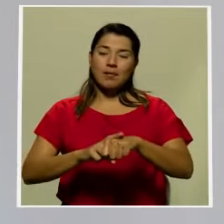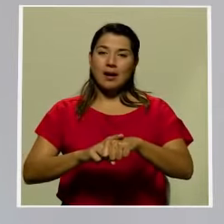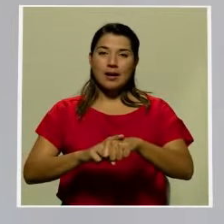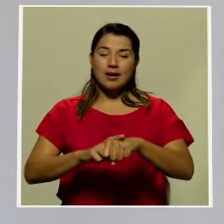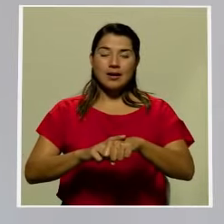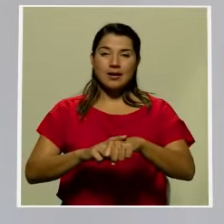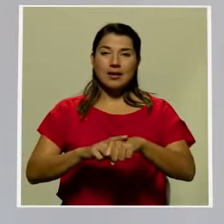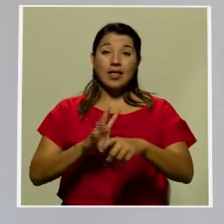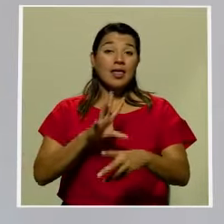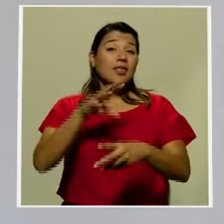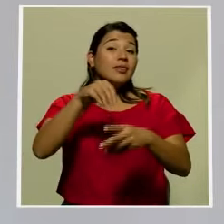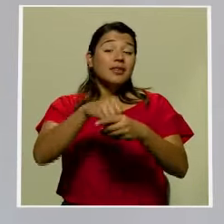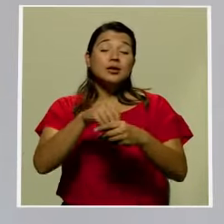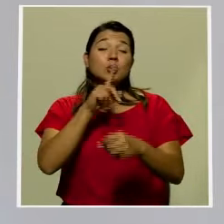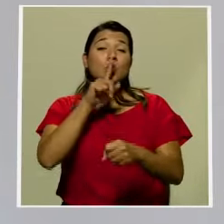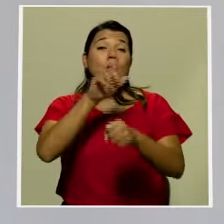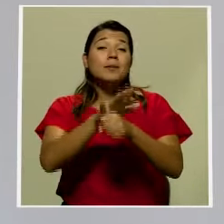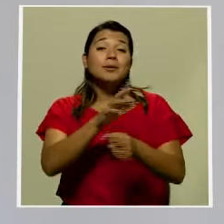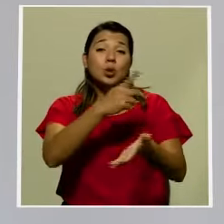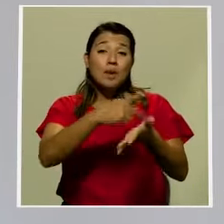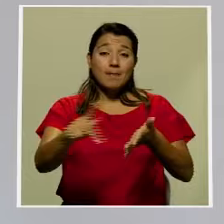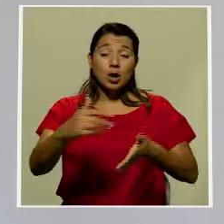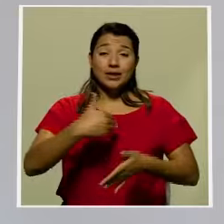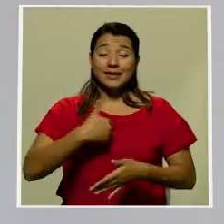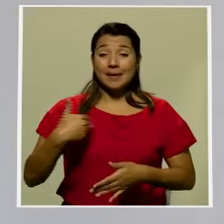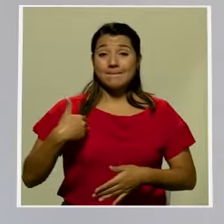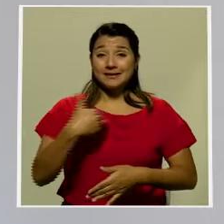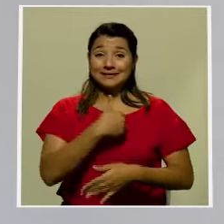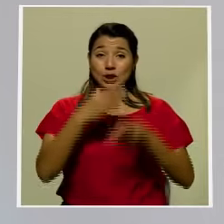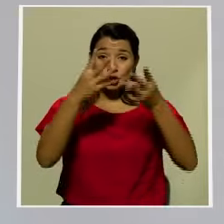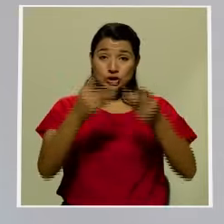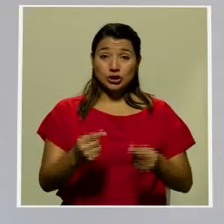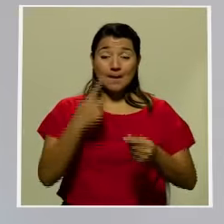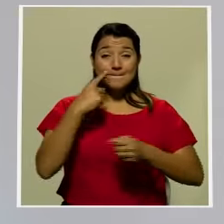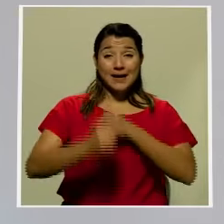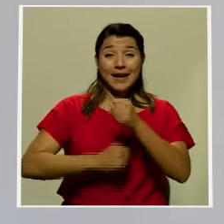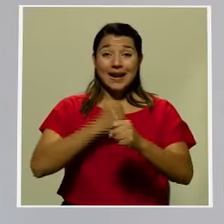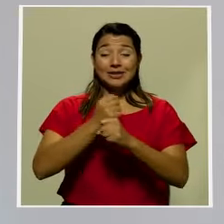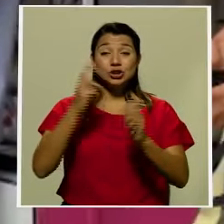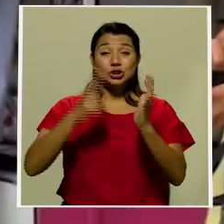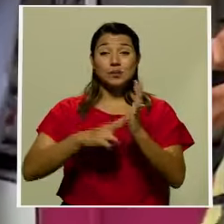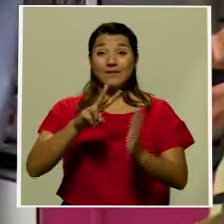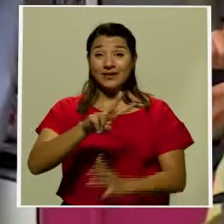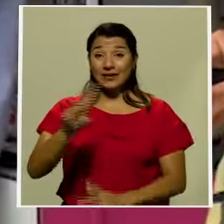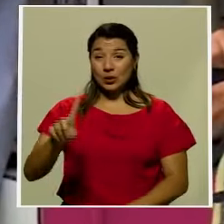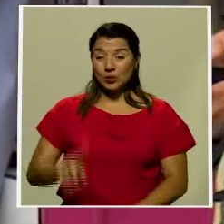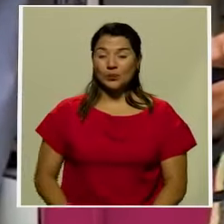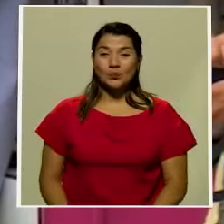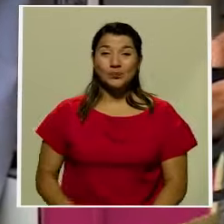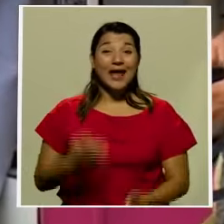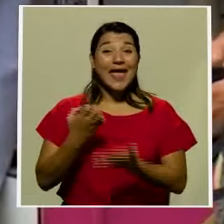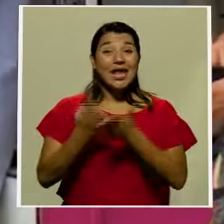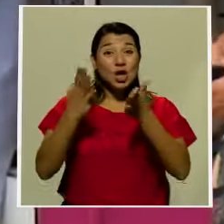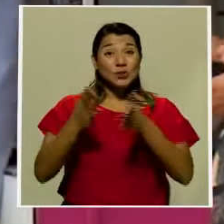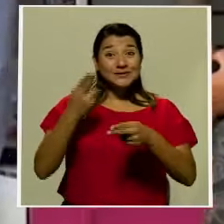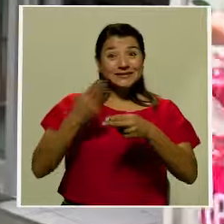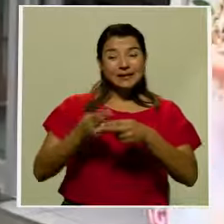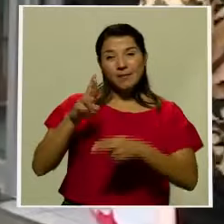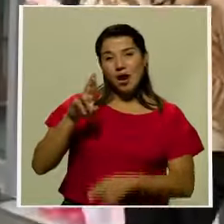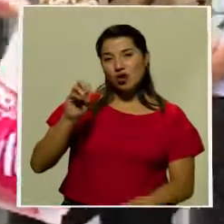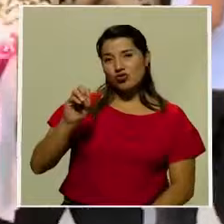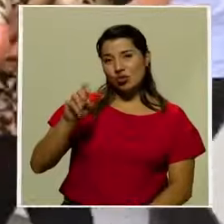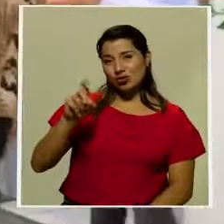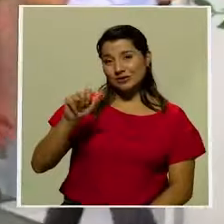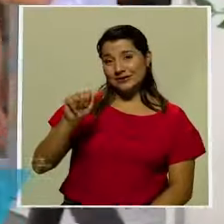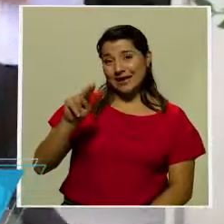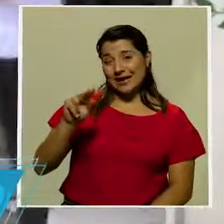del calendario de pagos del Ministerio de Hacienda para el año 2021. La economista Roxana Morales afirma